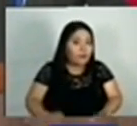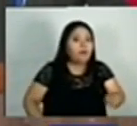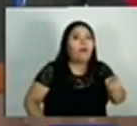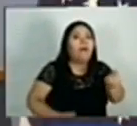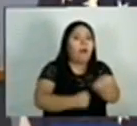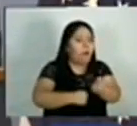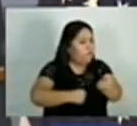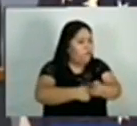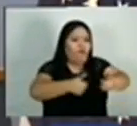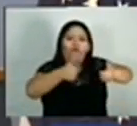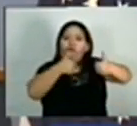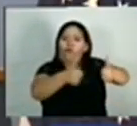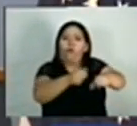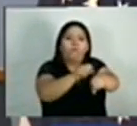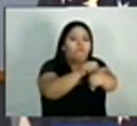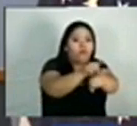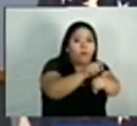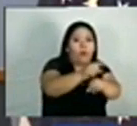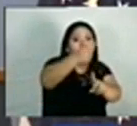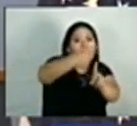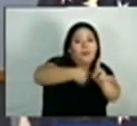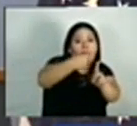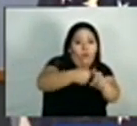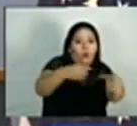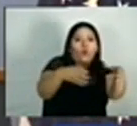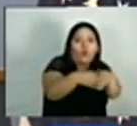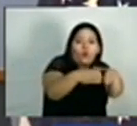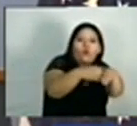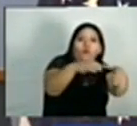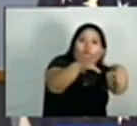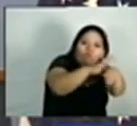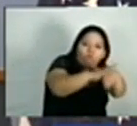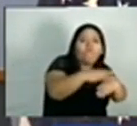atentados del sábado de jamás en Israel.